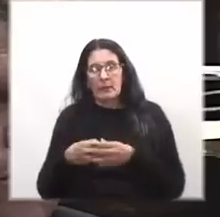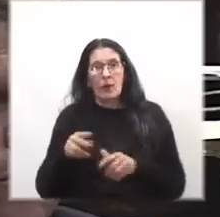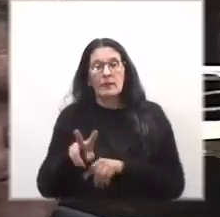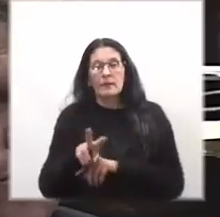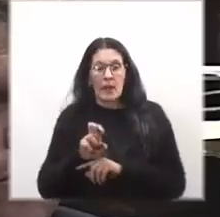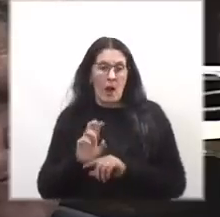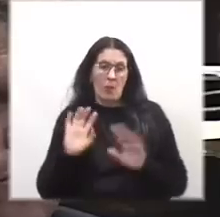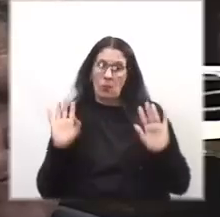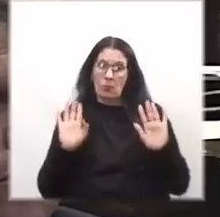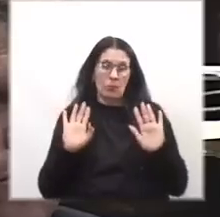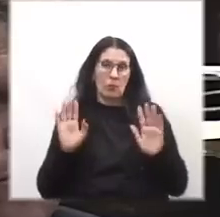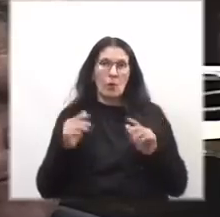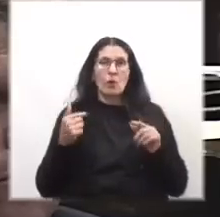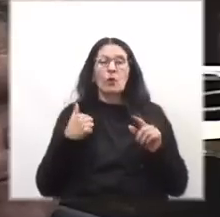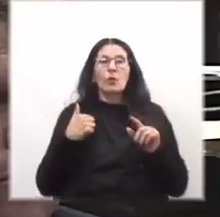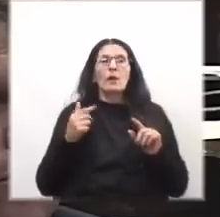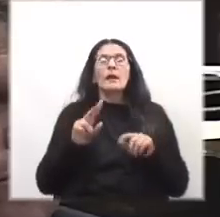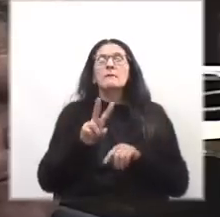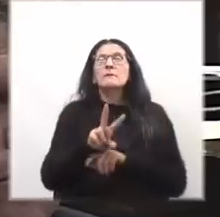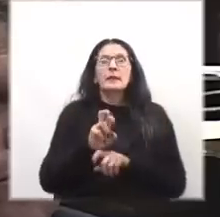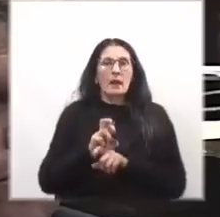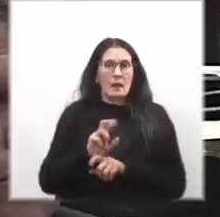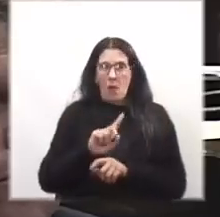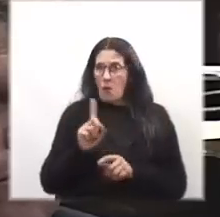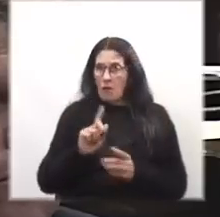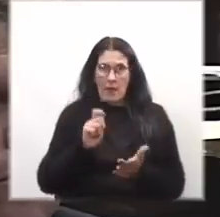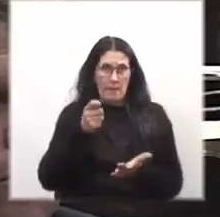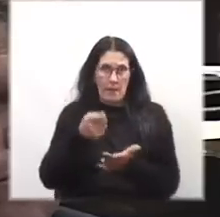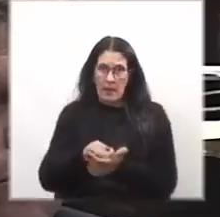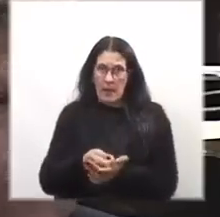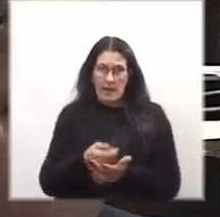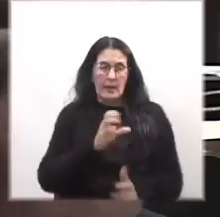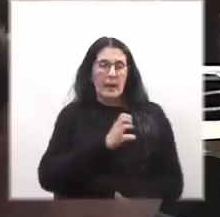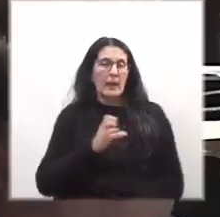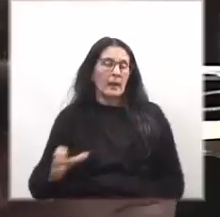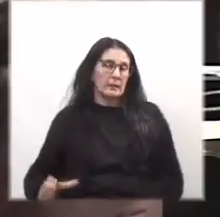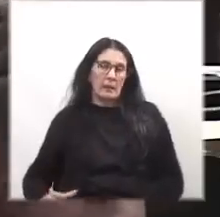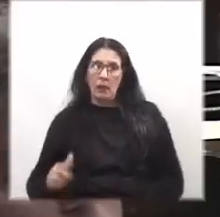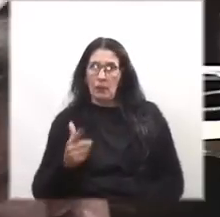nosotros queremos que la fiscalía no va a pagar nada, el Estado no tiene plata.